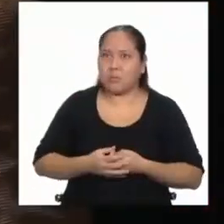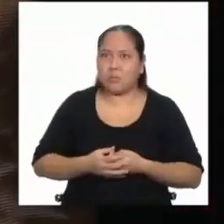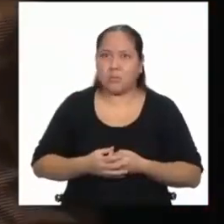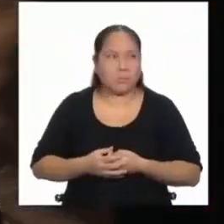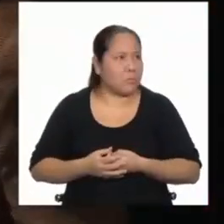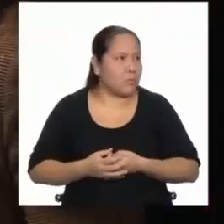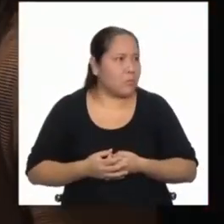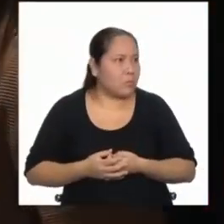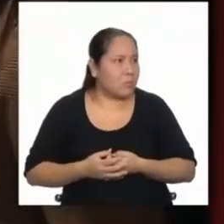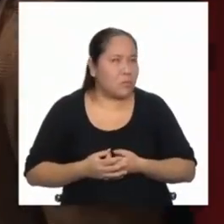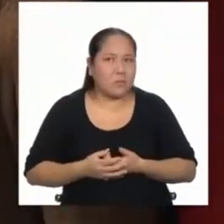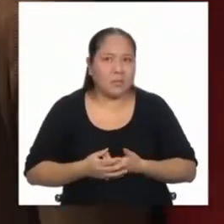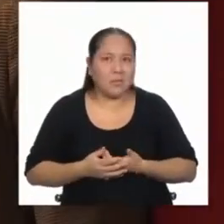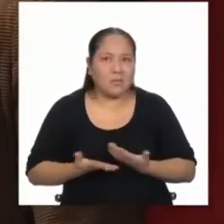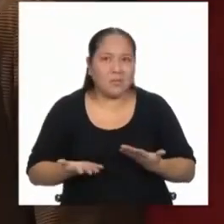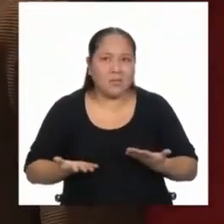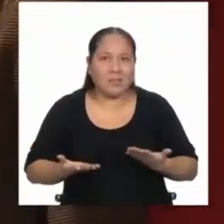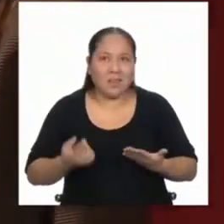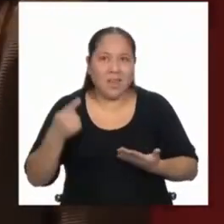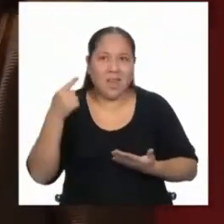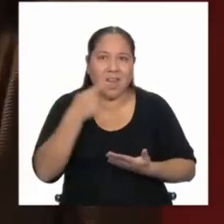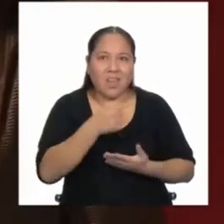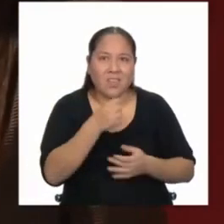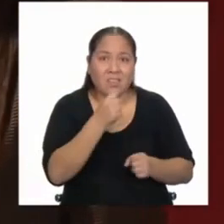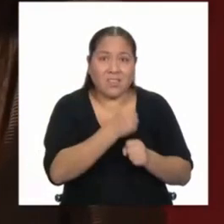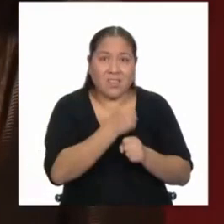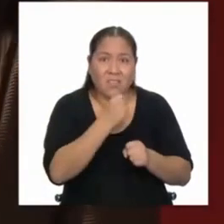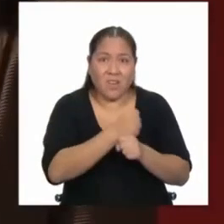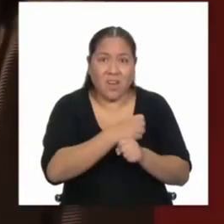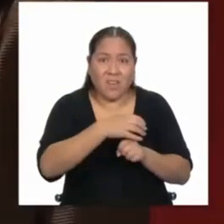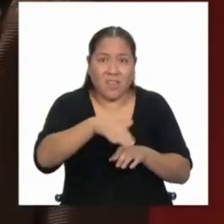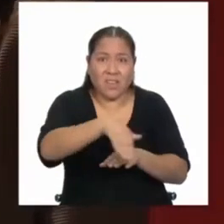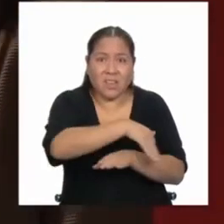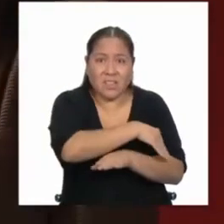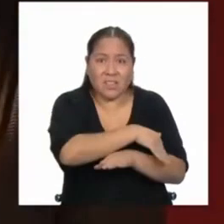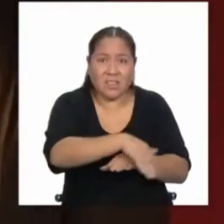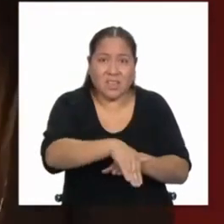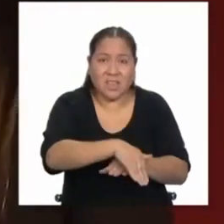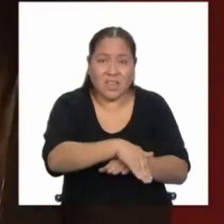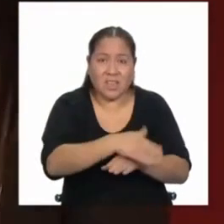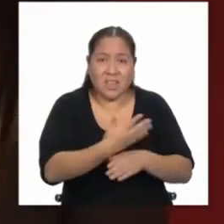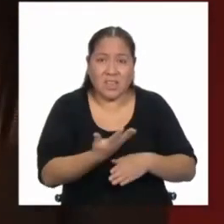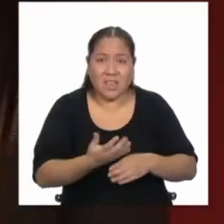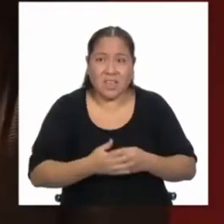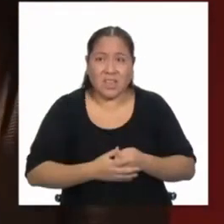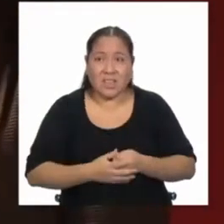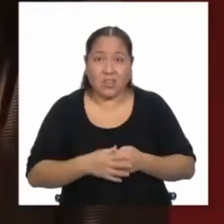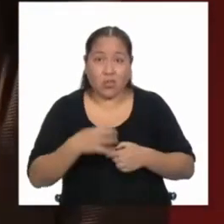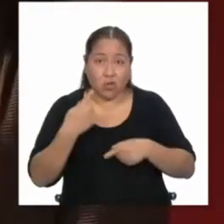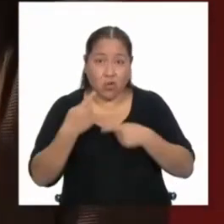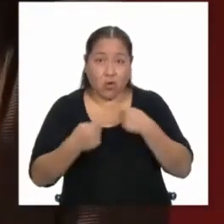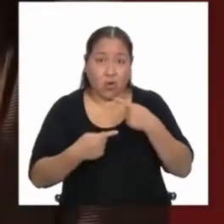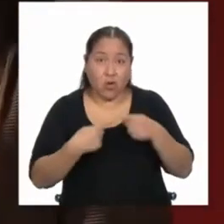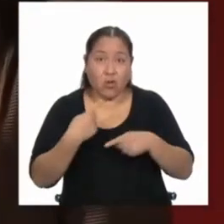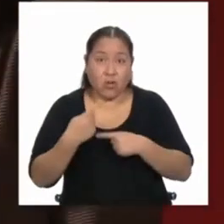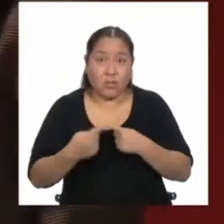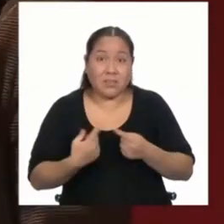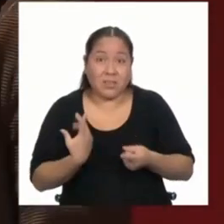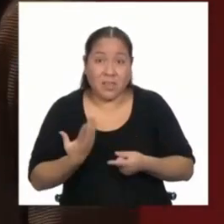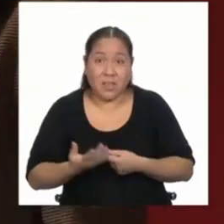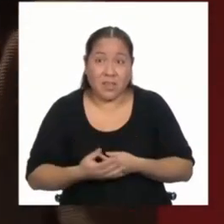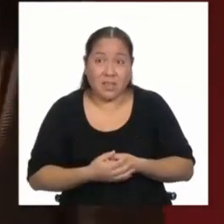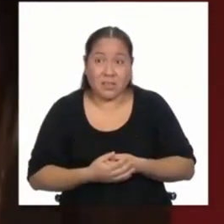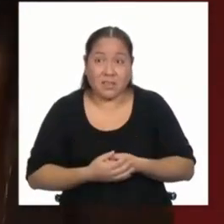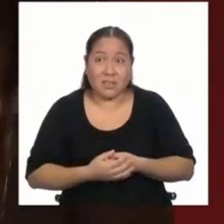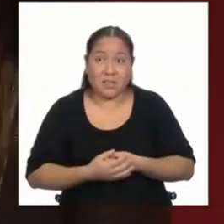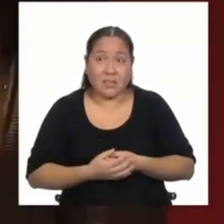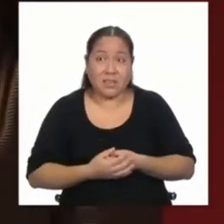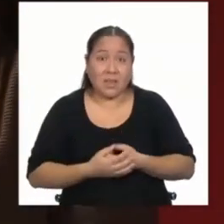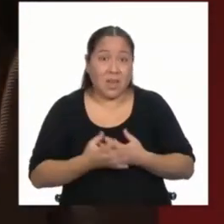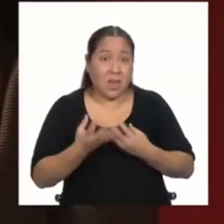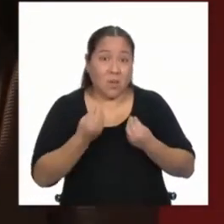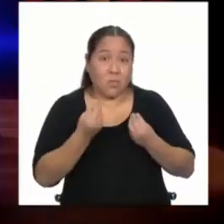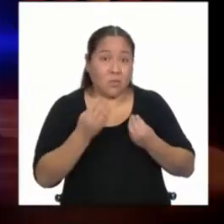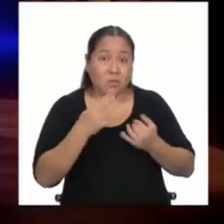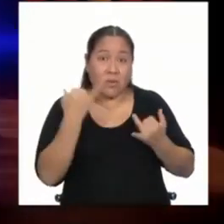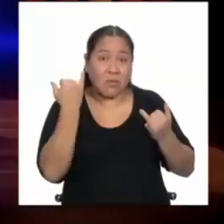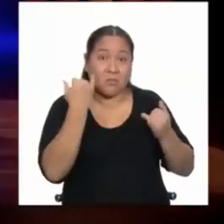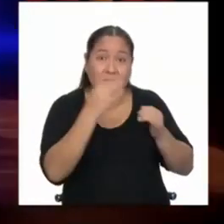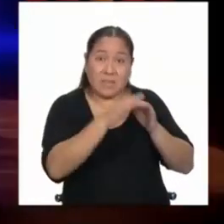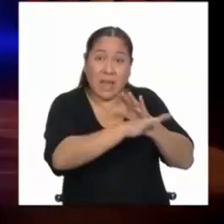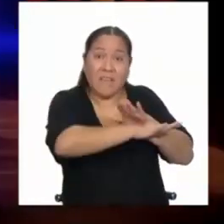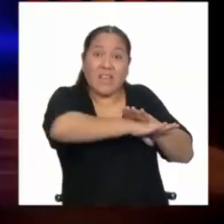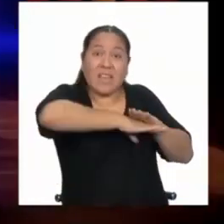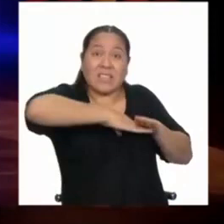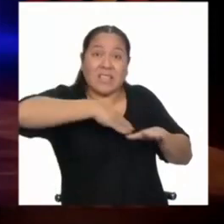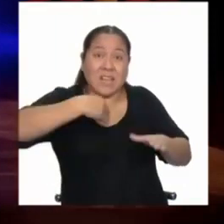Pero obvio, ellos trabajaban en las calles, se ganaban el día a día y habían salido muchos del colegio,